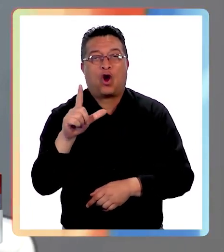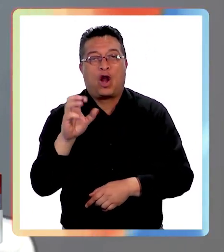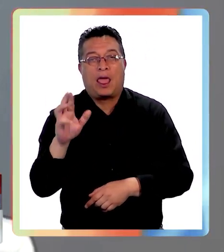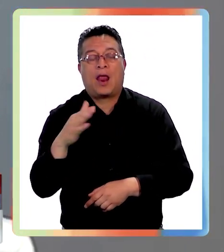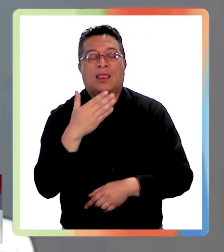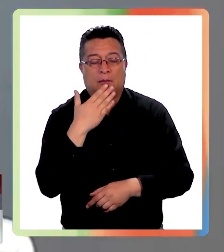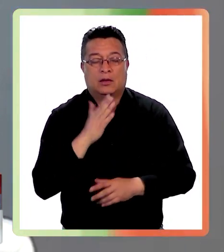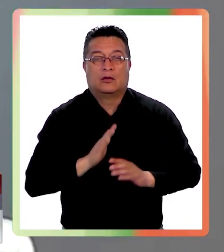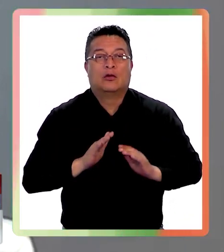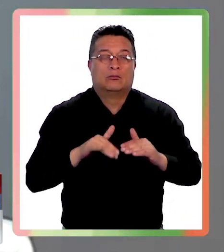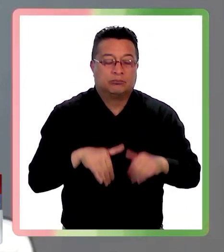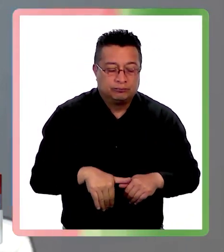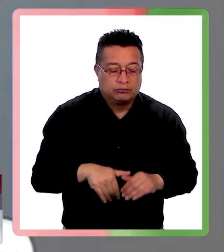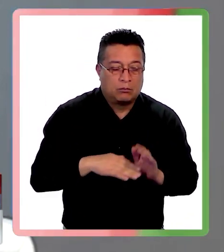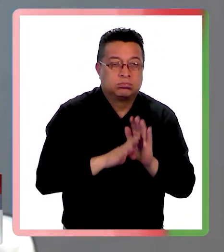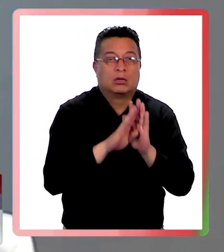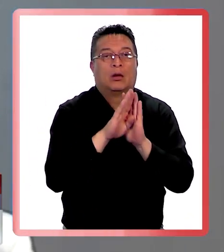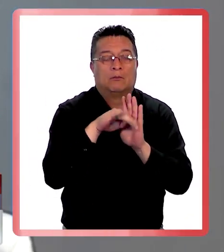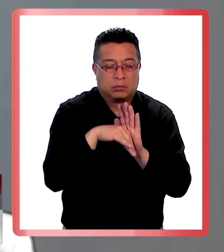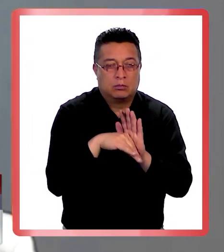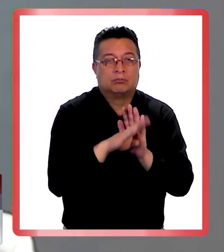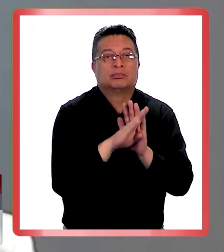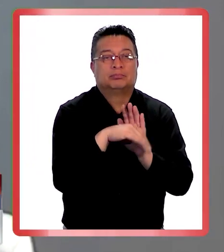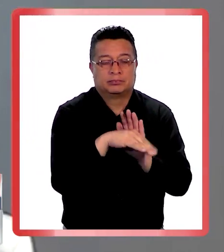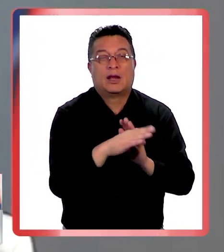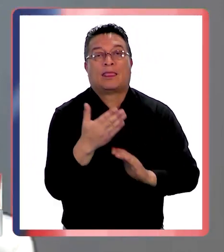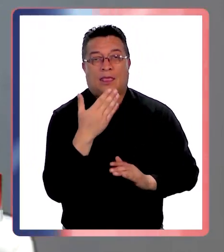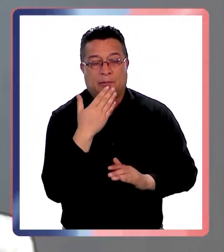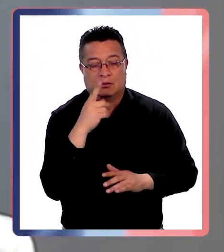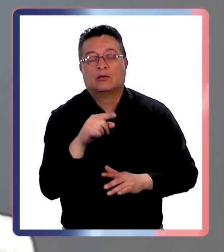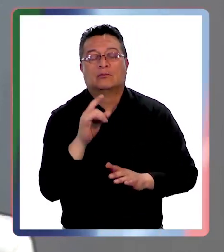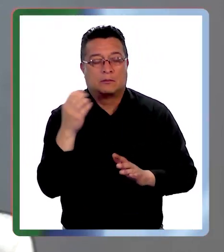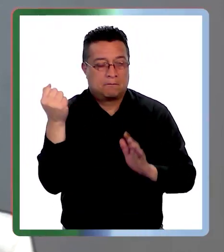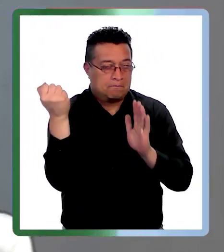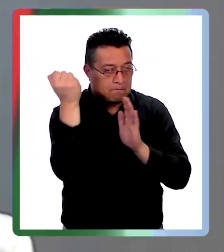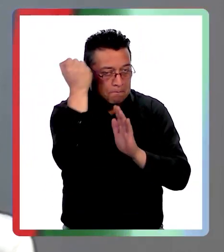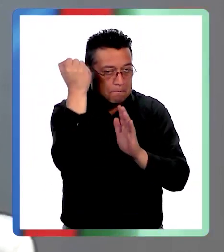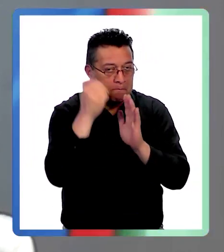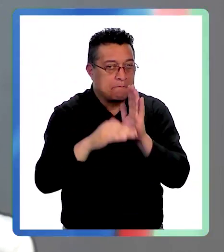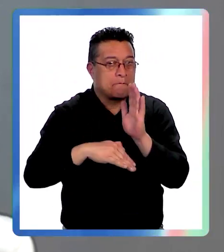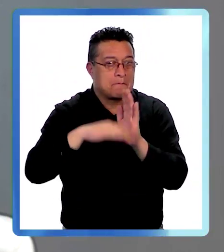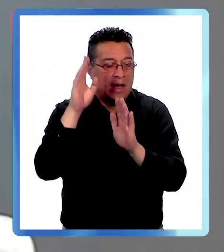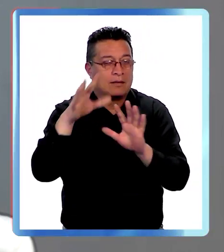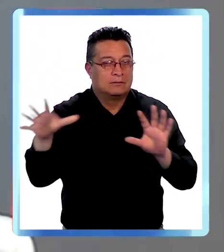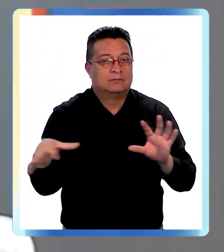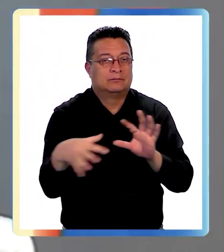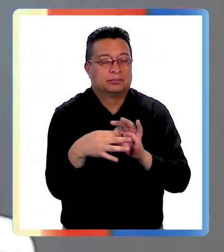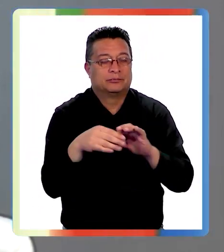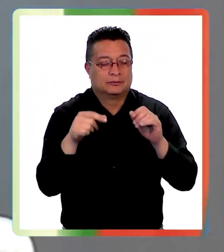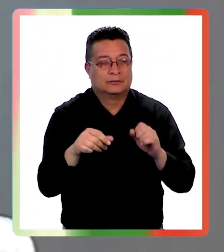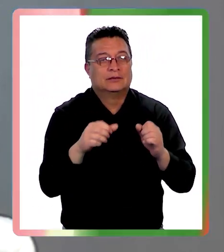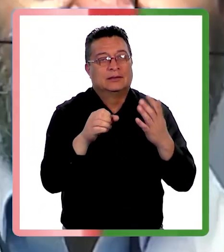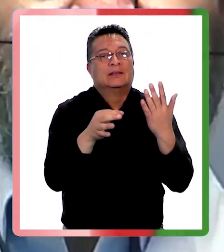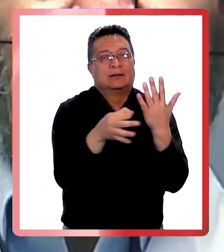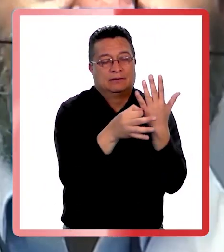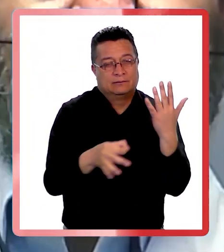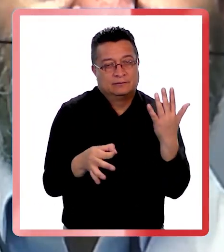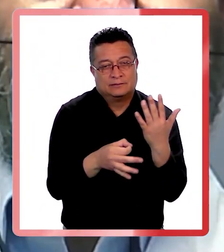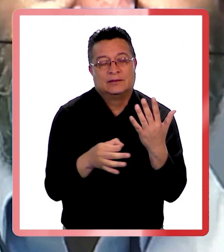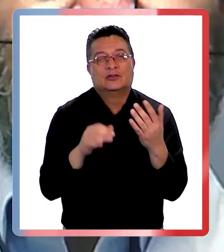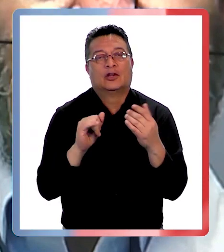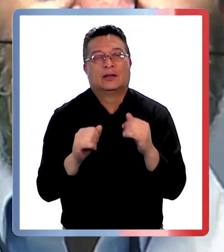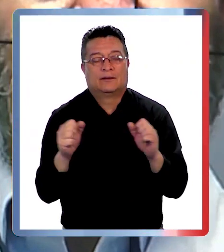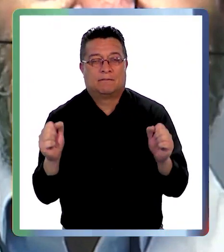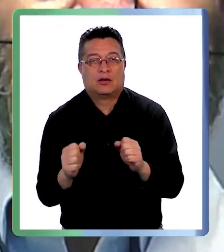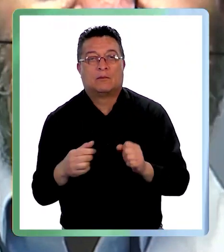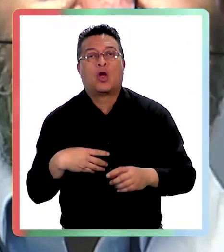episodios depresivos y que sus episodios depresivos son marcadamente vinculados a la estacionalidad. ¿Cómo podemos